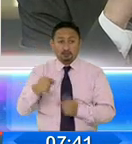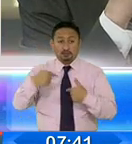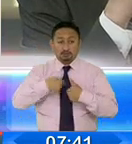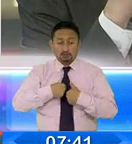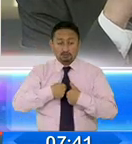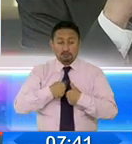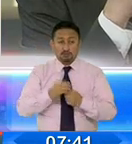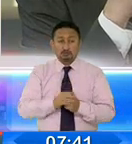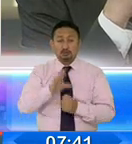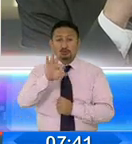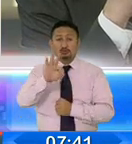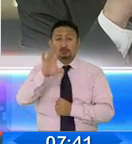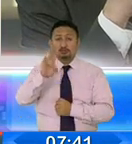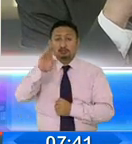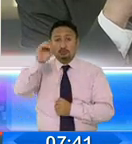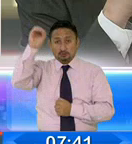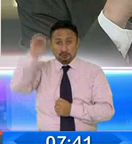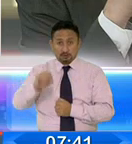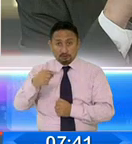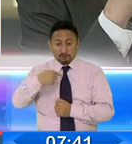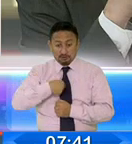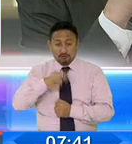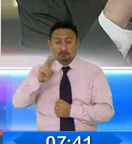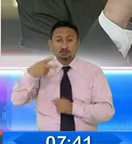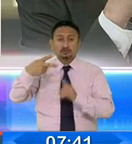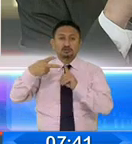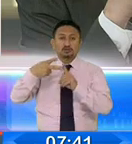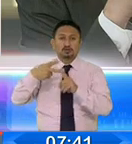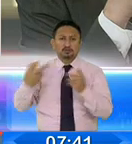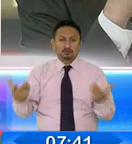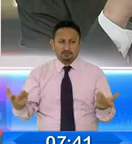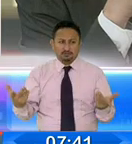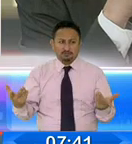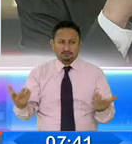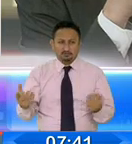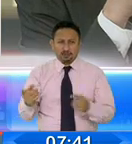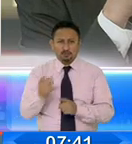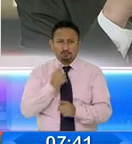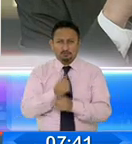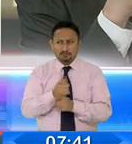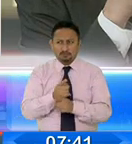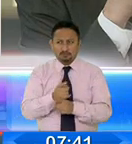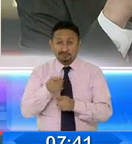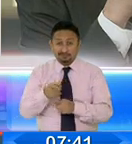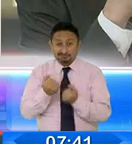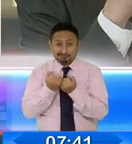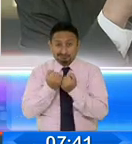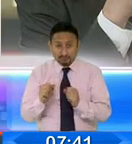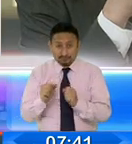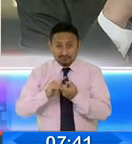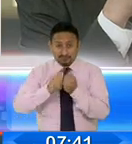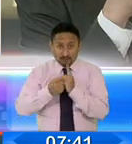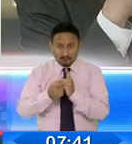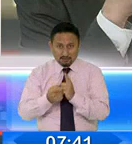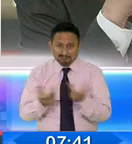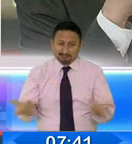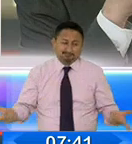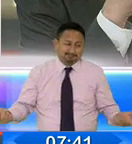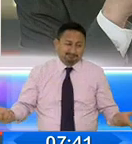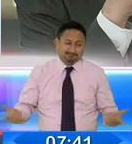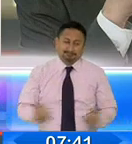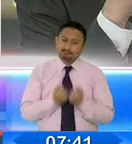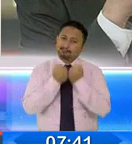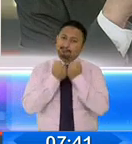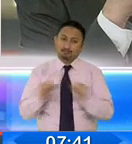el 97%, nosotros seguíamos segundos. Por eso decíamos, es imposible que la tendencia cambie, imposible.